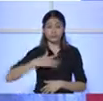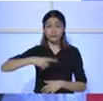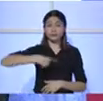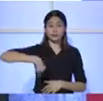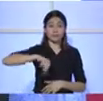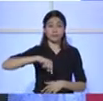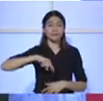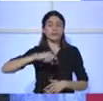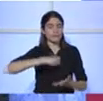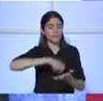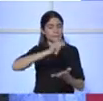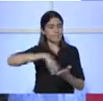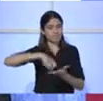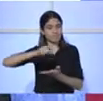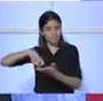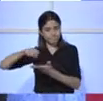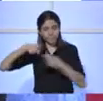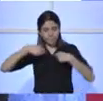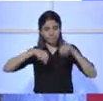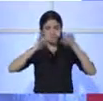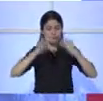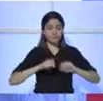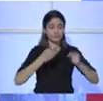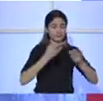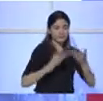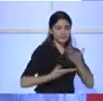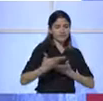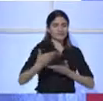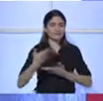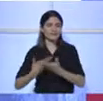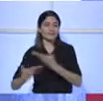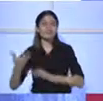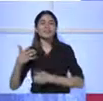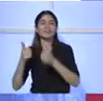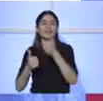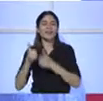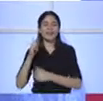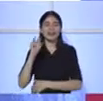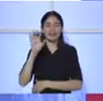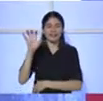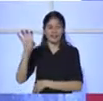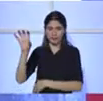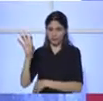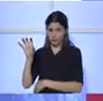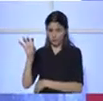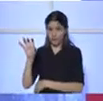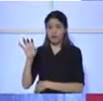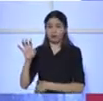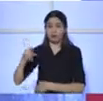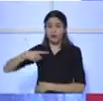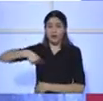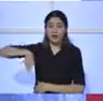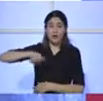de colaboración interinstitucional. Incluso tenemos ahora pendientes contratos, acuerdos que firmar para la